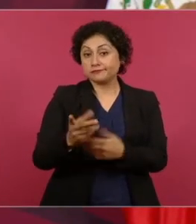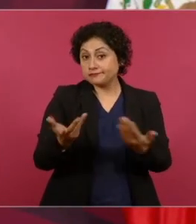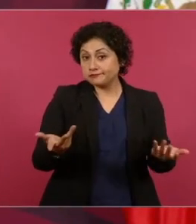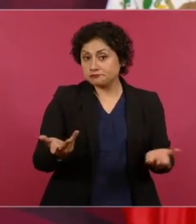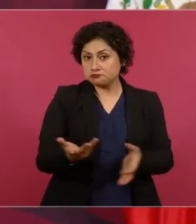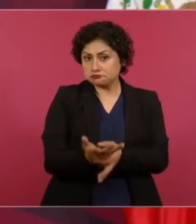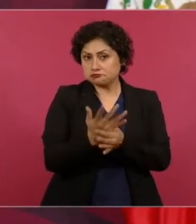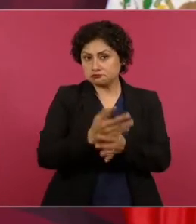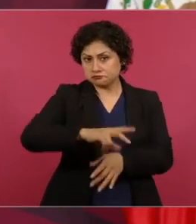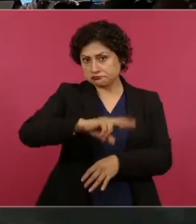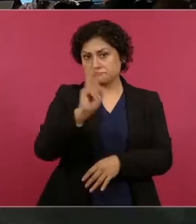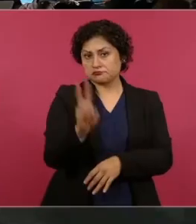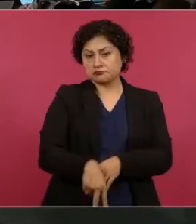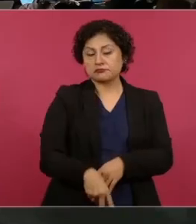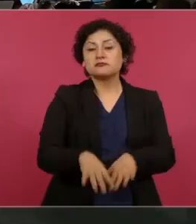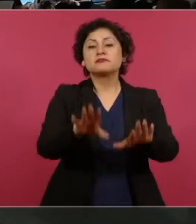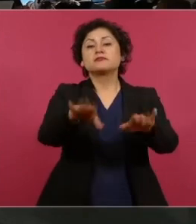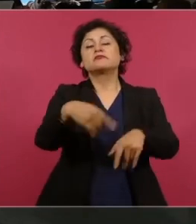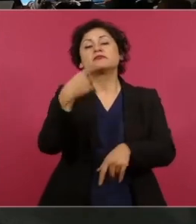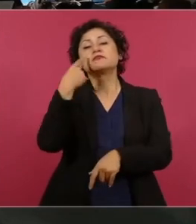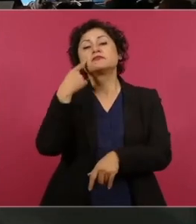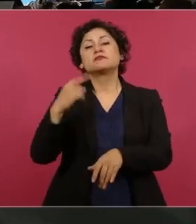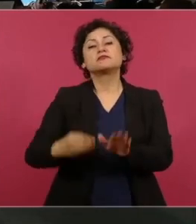¿Por qué no pones la postdata?